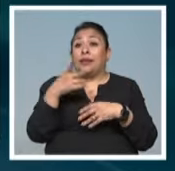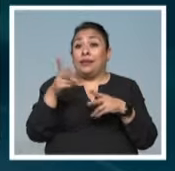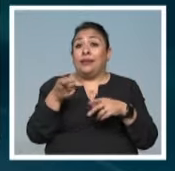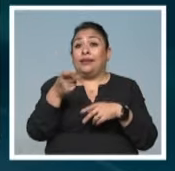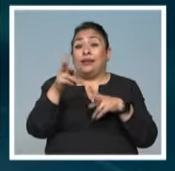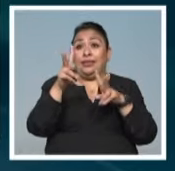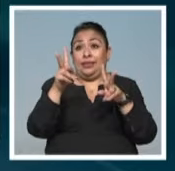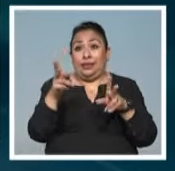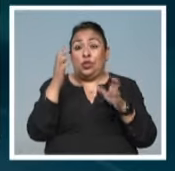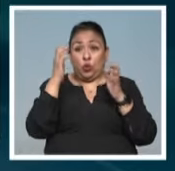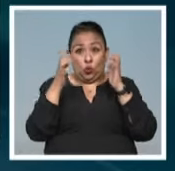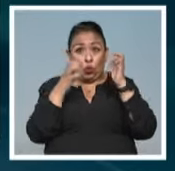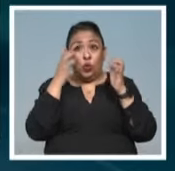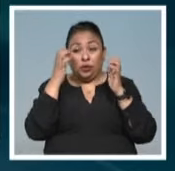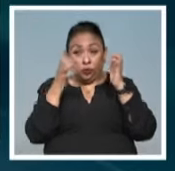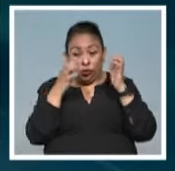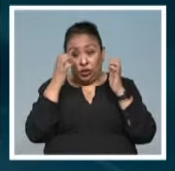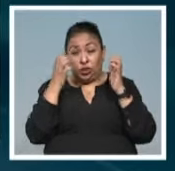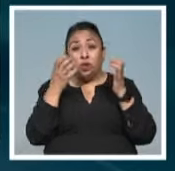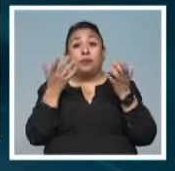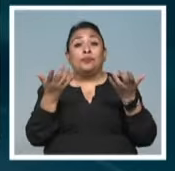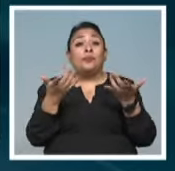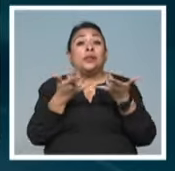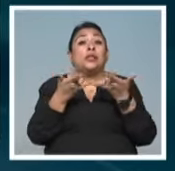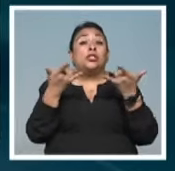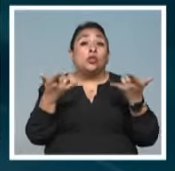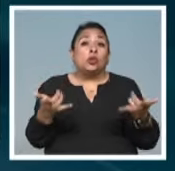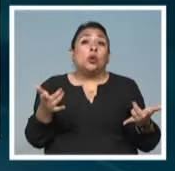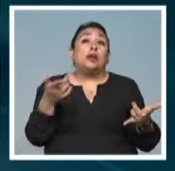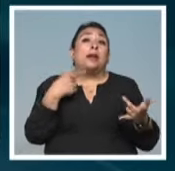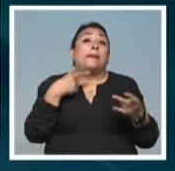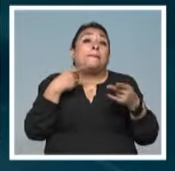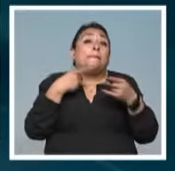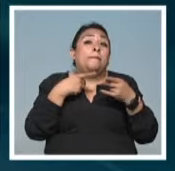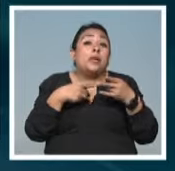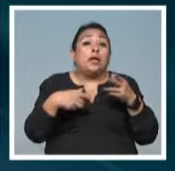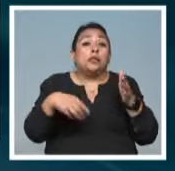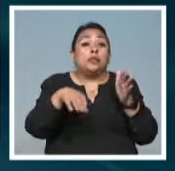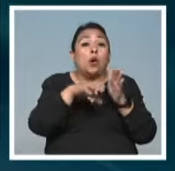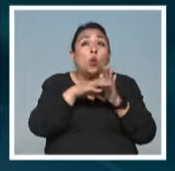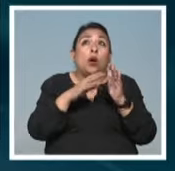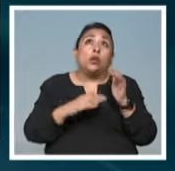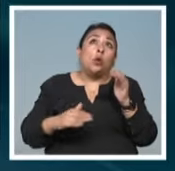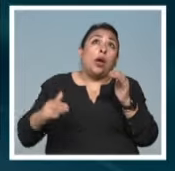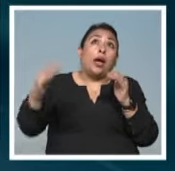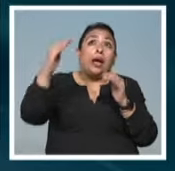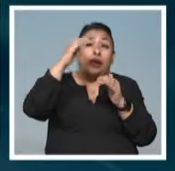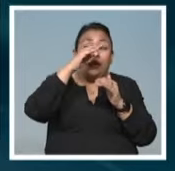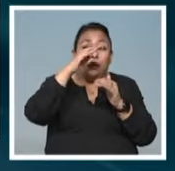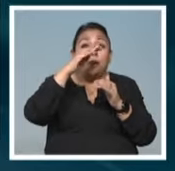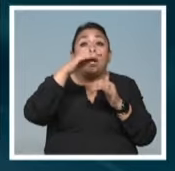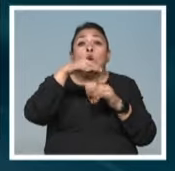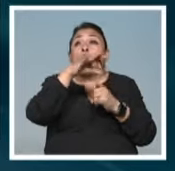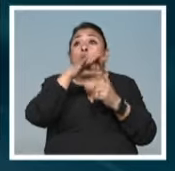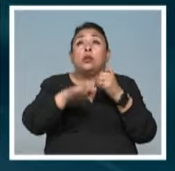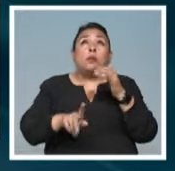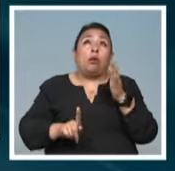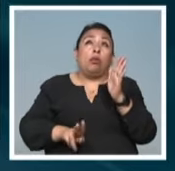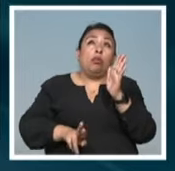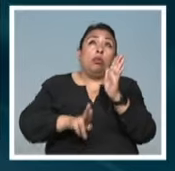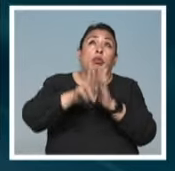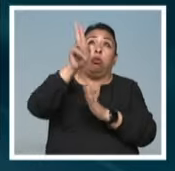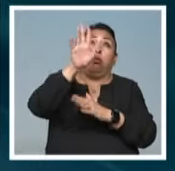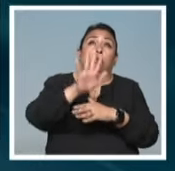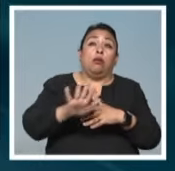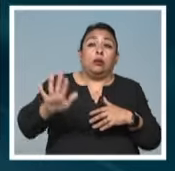título de la exposición, porque sus historias podían empezar en un cuarto de azotea y terminar en el espacio exterior.